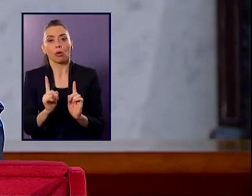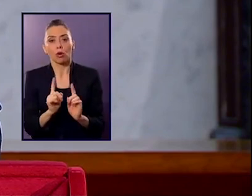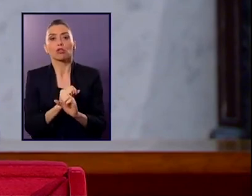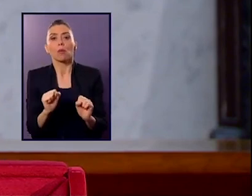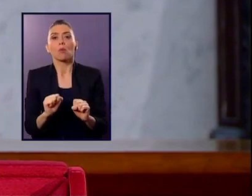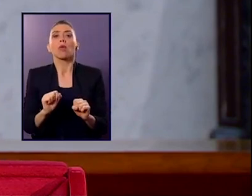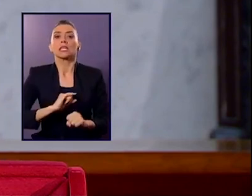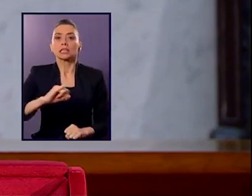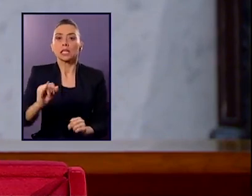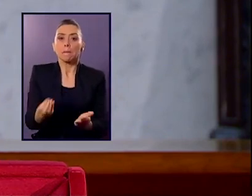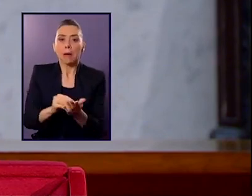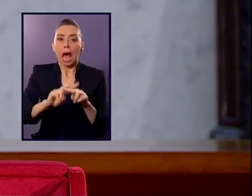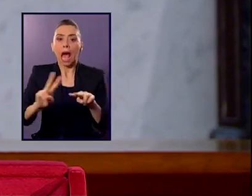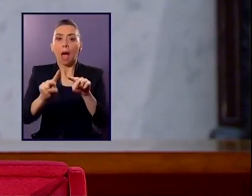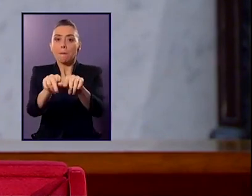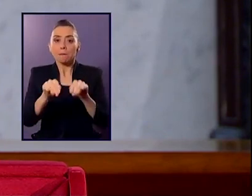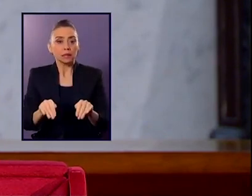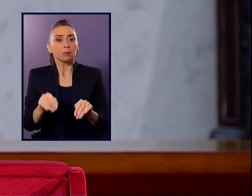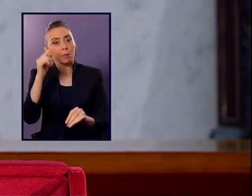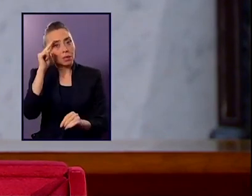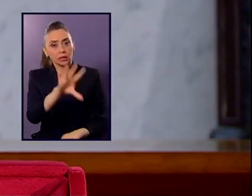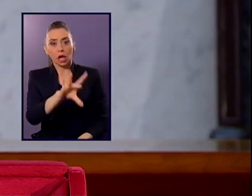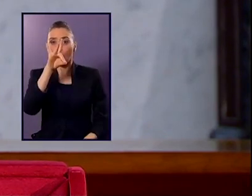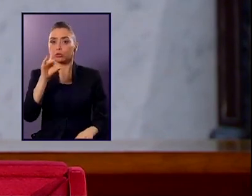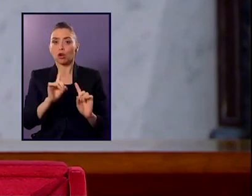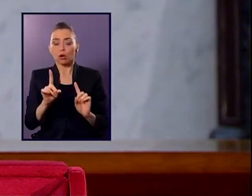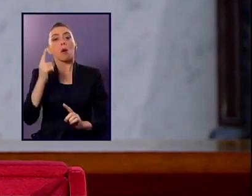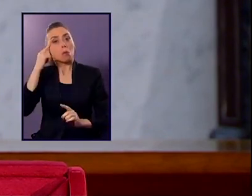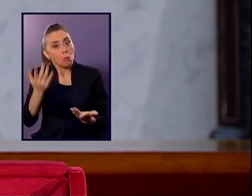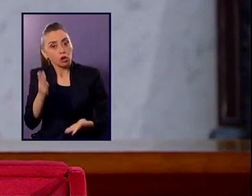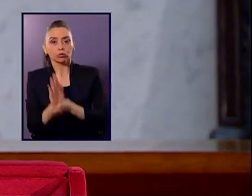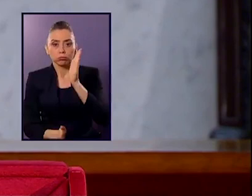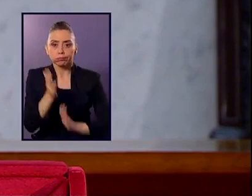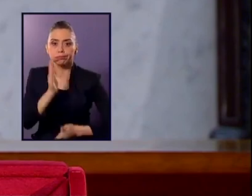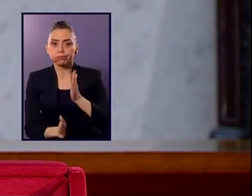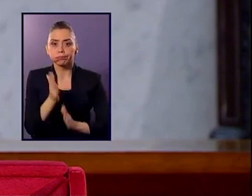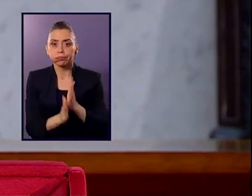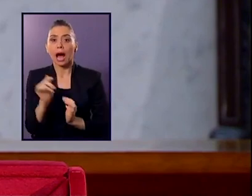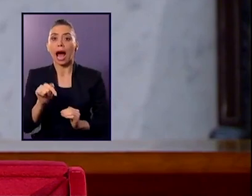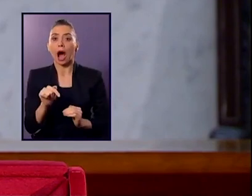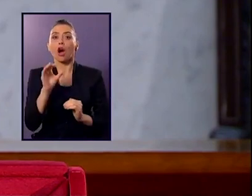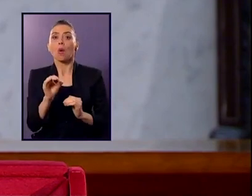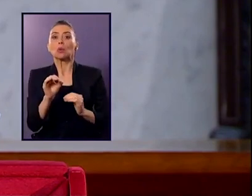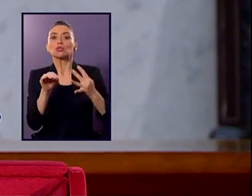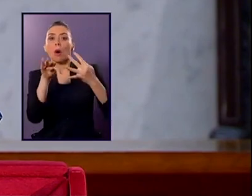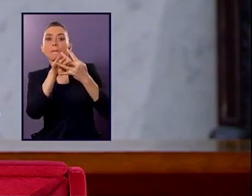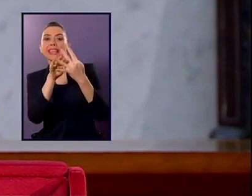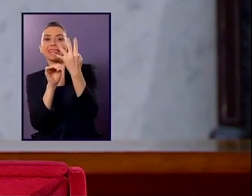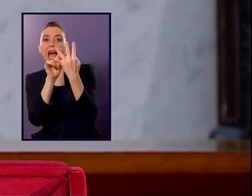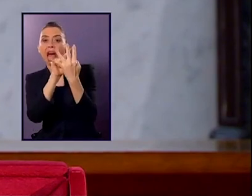más de lo mismo. Esto ya no es una opción. Por eso nos hemos puesto en marcha. Y ahora cuando nos encontramos en la mitad de mandato,